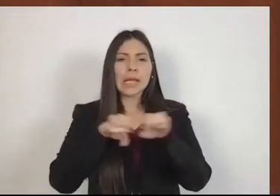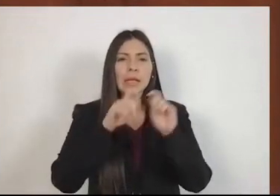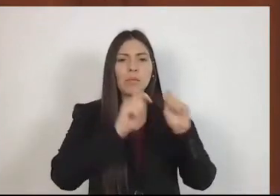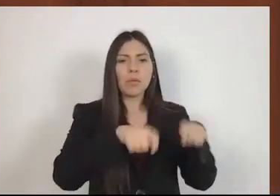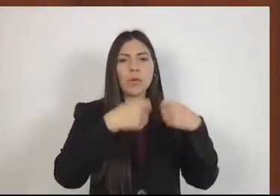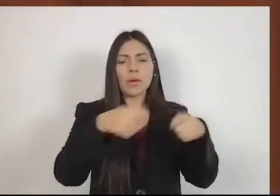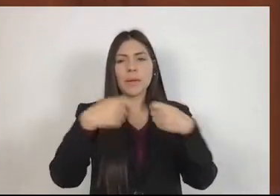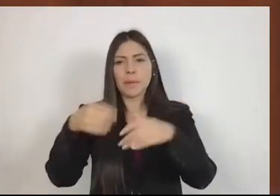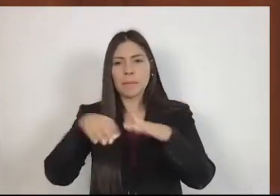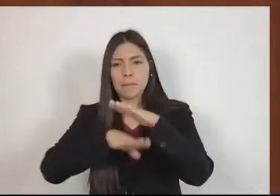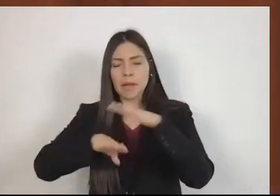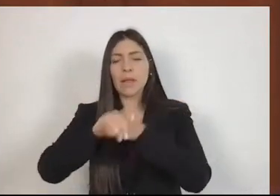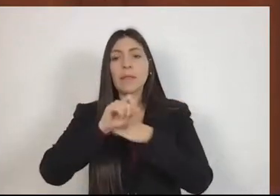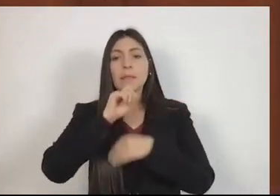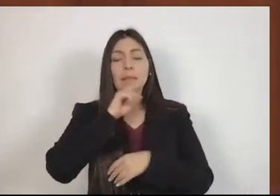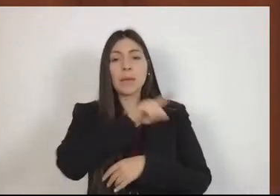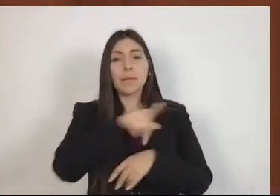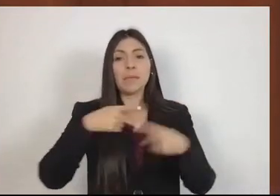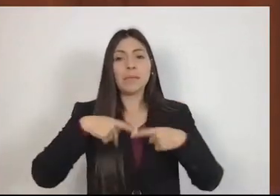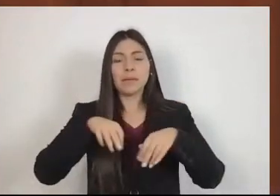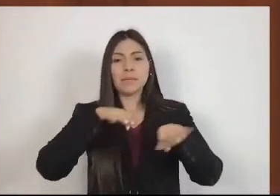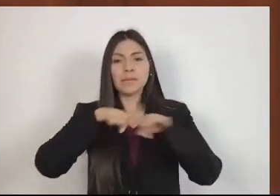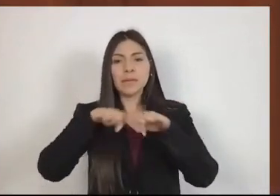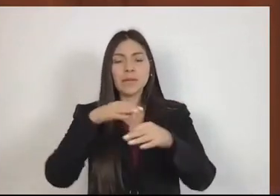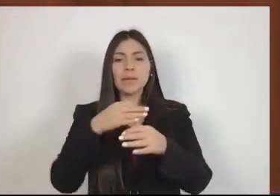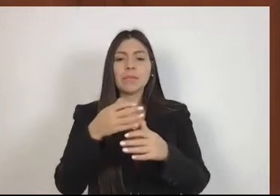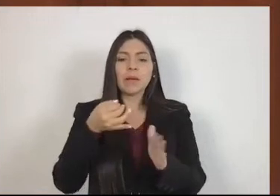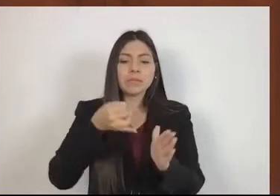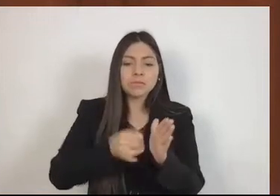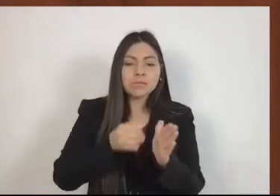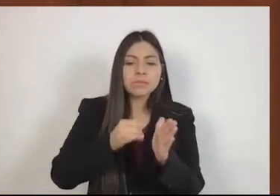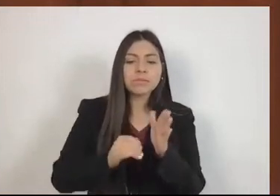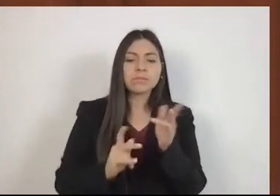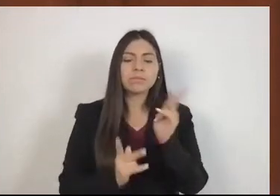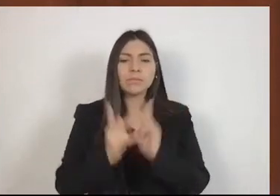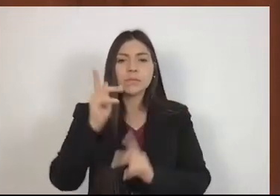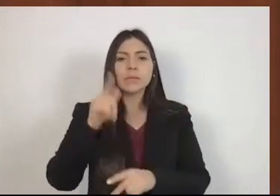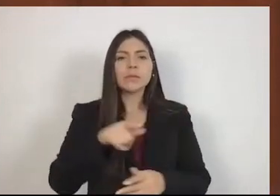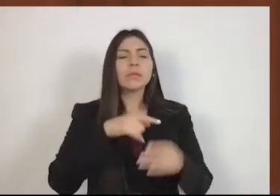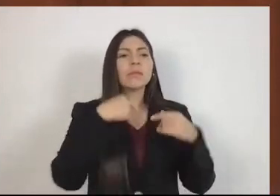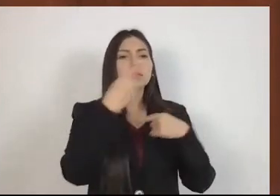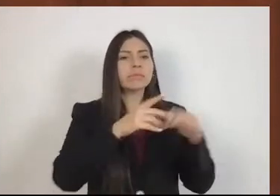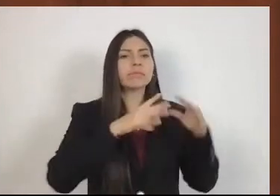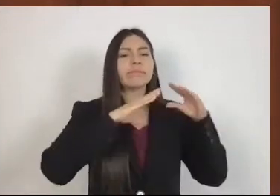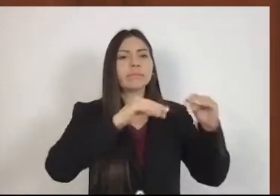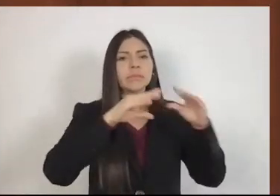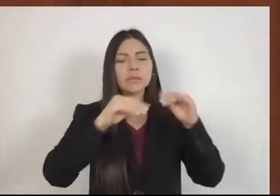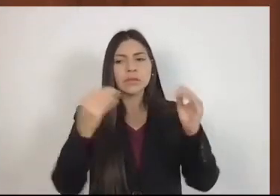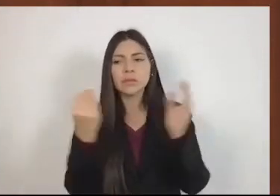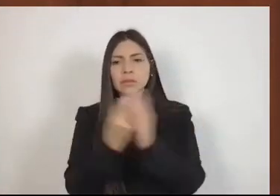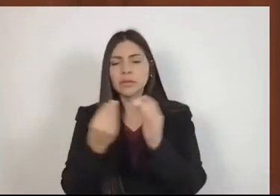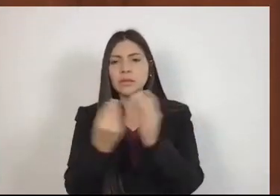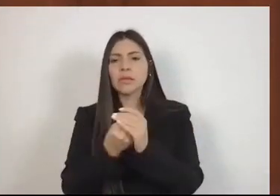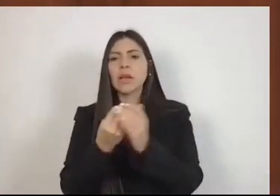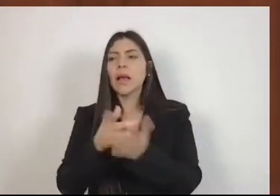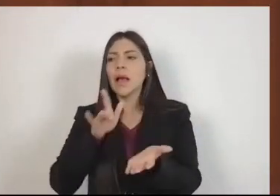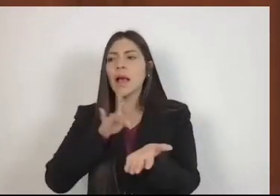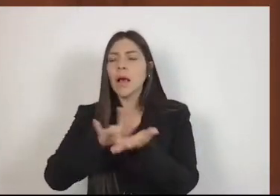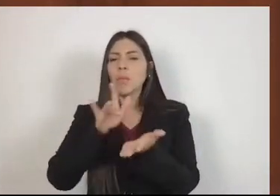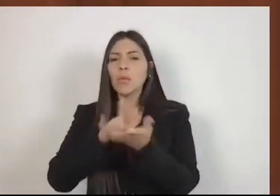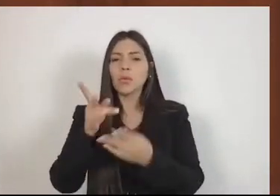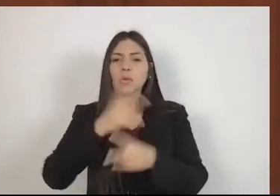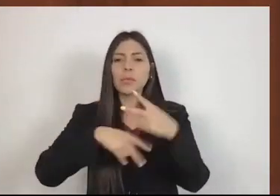capacitación, asistencia técnica, apoyo a la comercialización, sanidad de la producción y